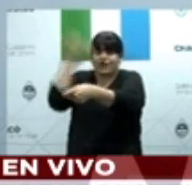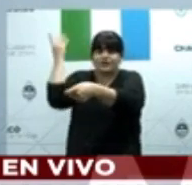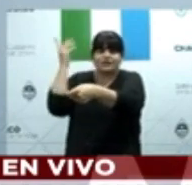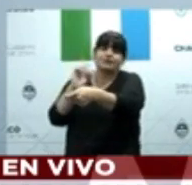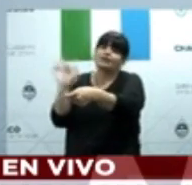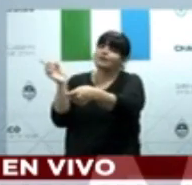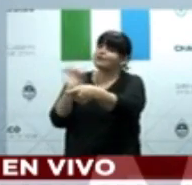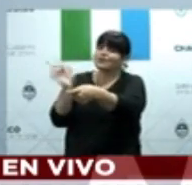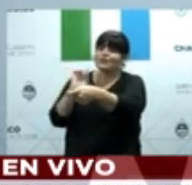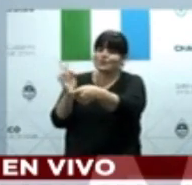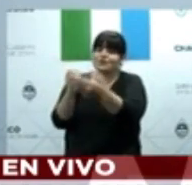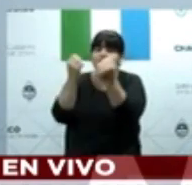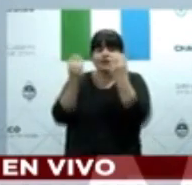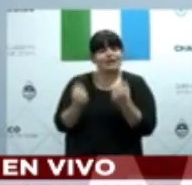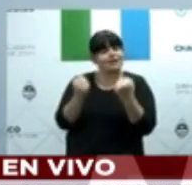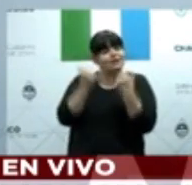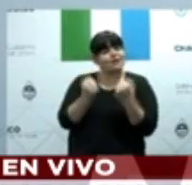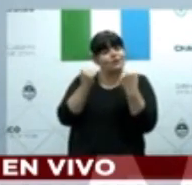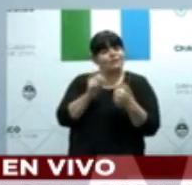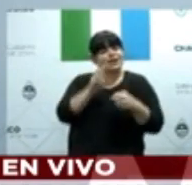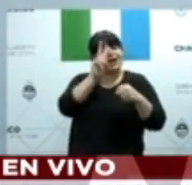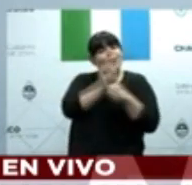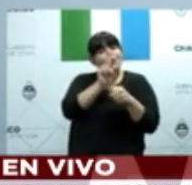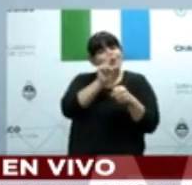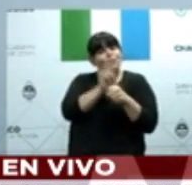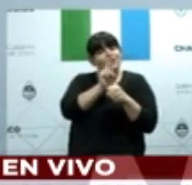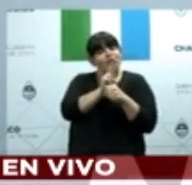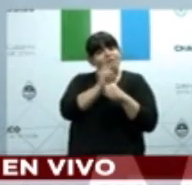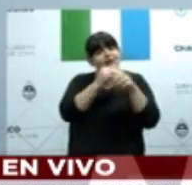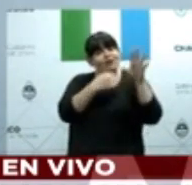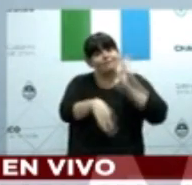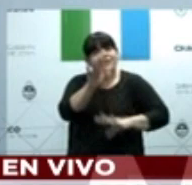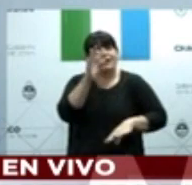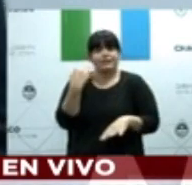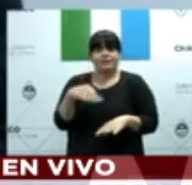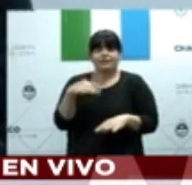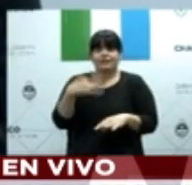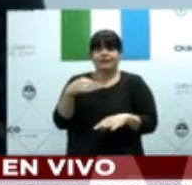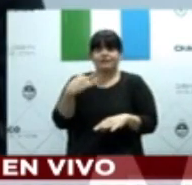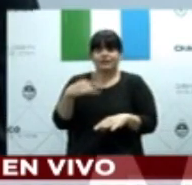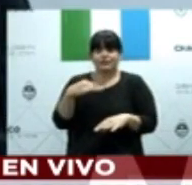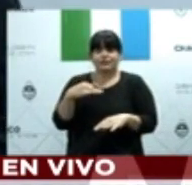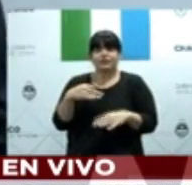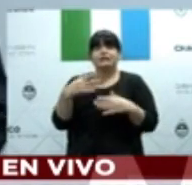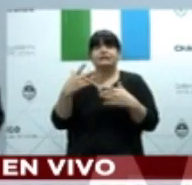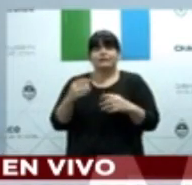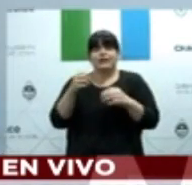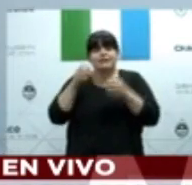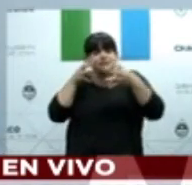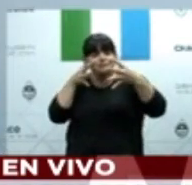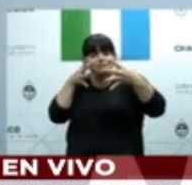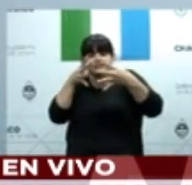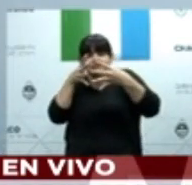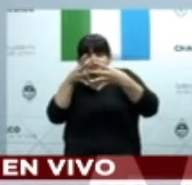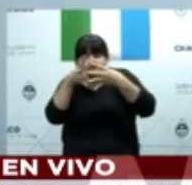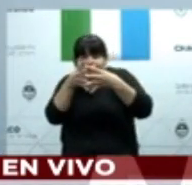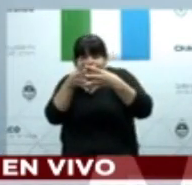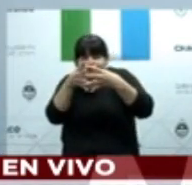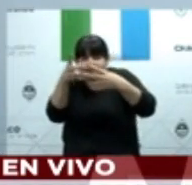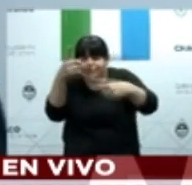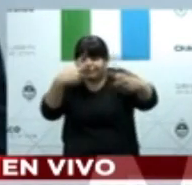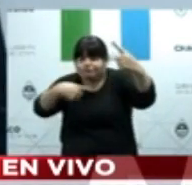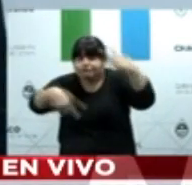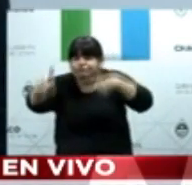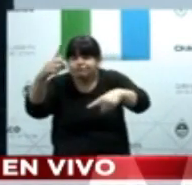honestidad y la transparencia, y la honradez de nuestra gestión. Entonces, nos parece que eso es muy importante decir.